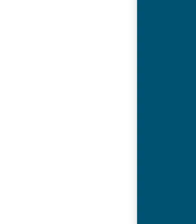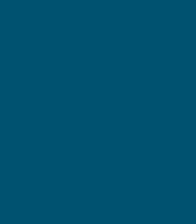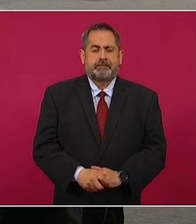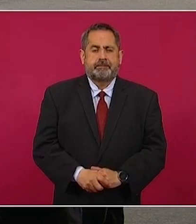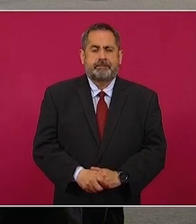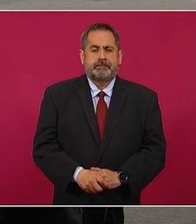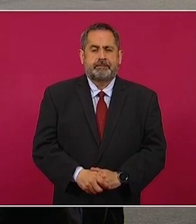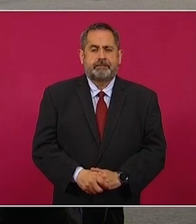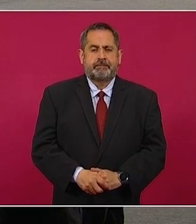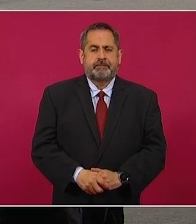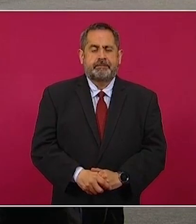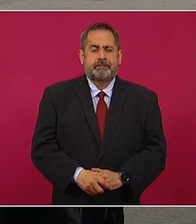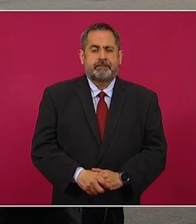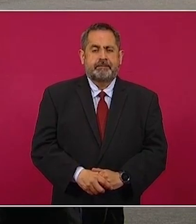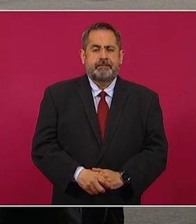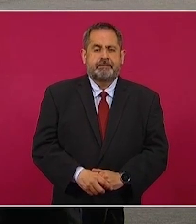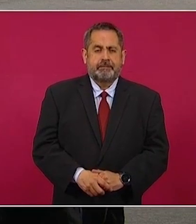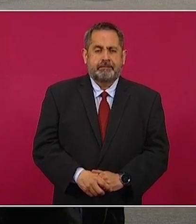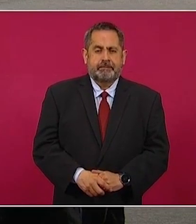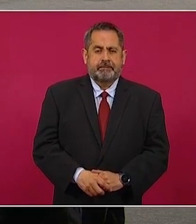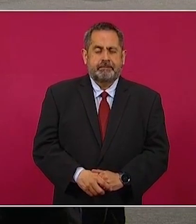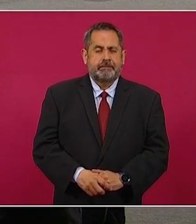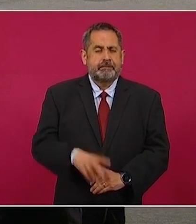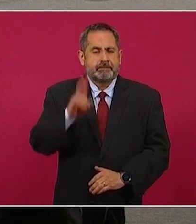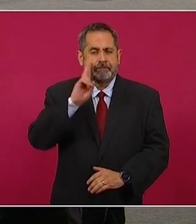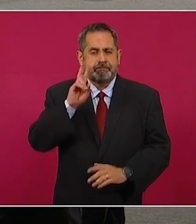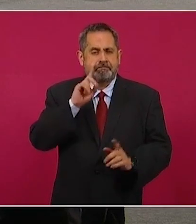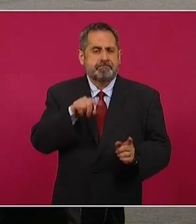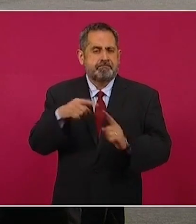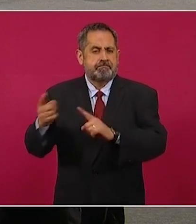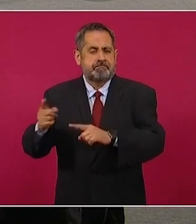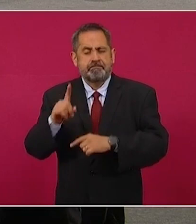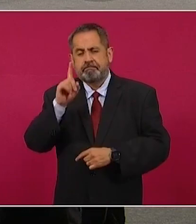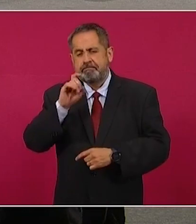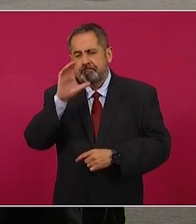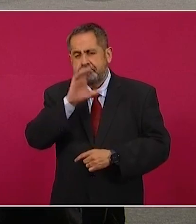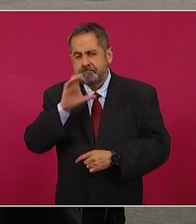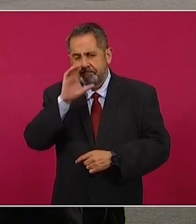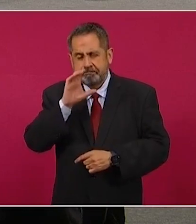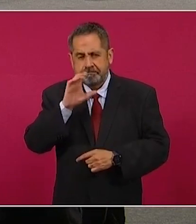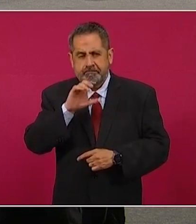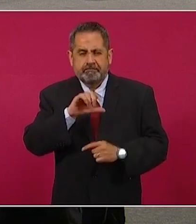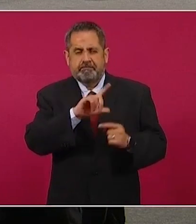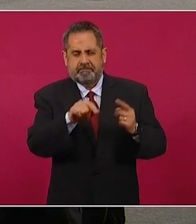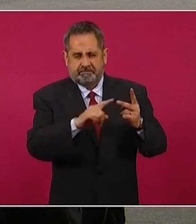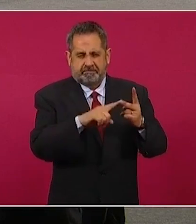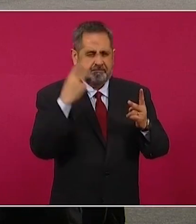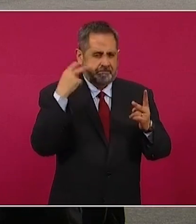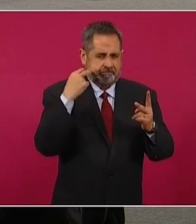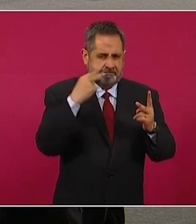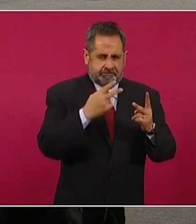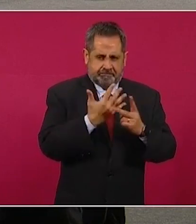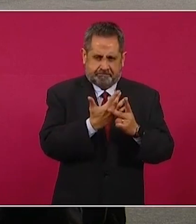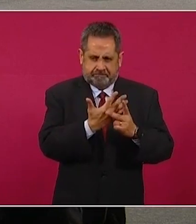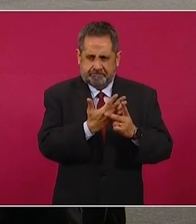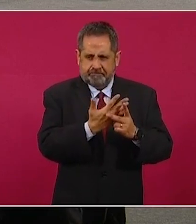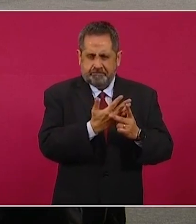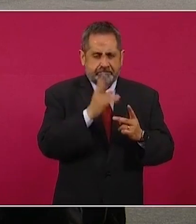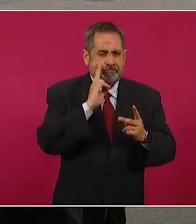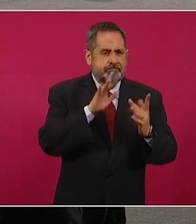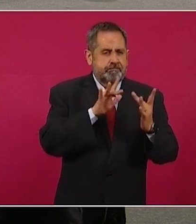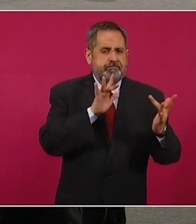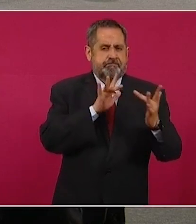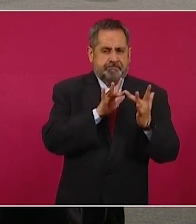A ver, vamos a ver si Aguascalientes… Ahora regresamos con Veracruz y se